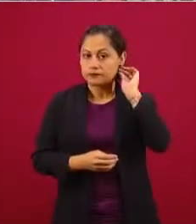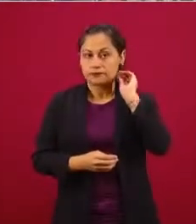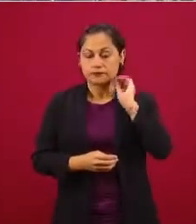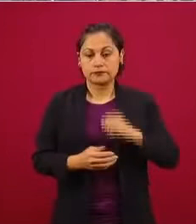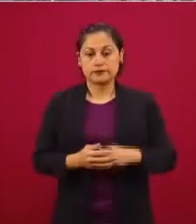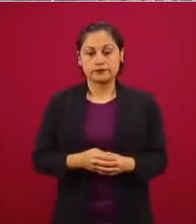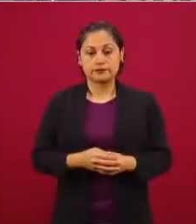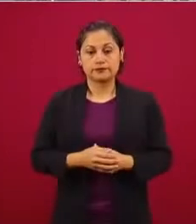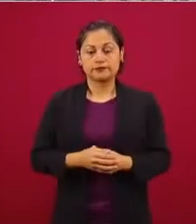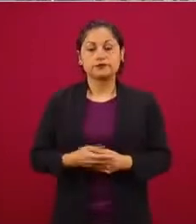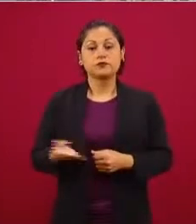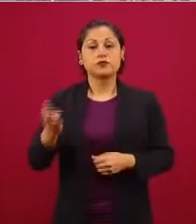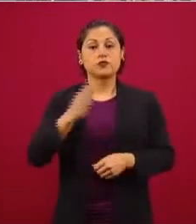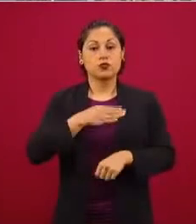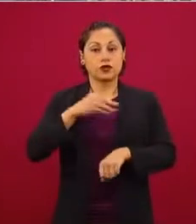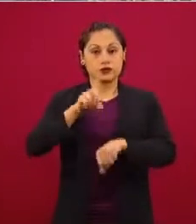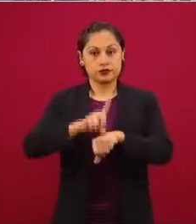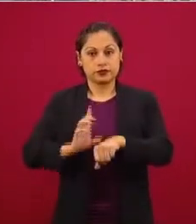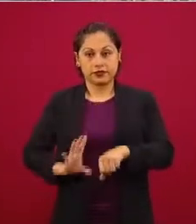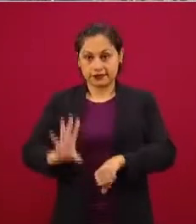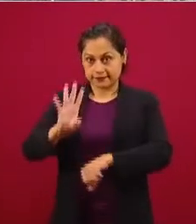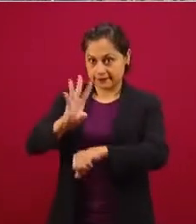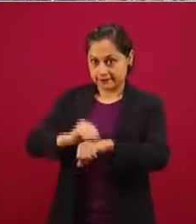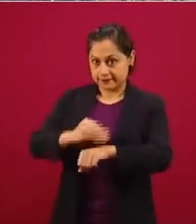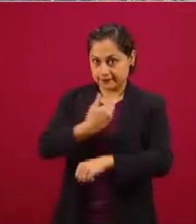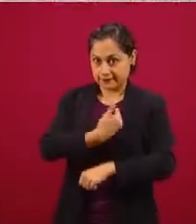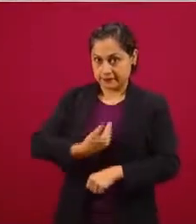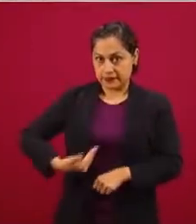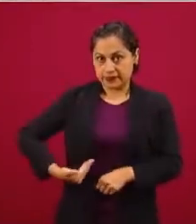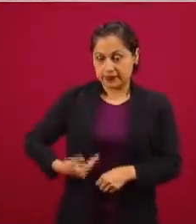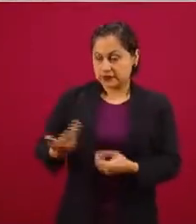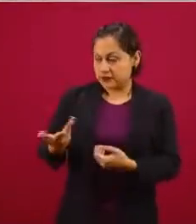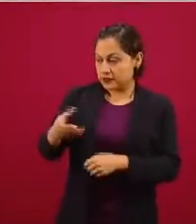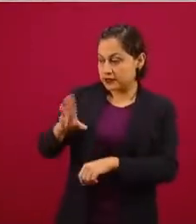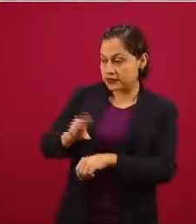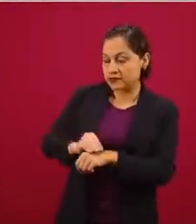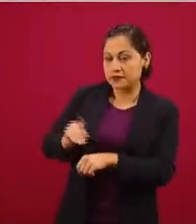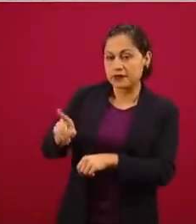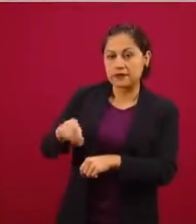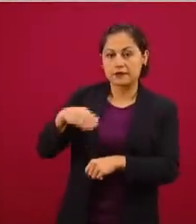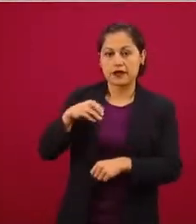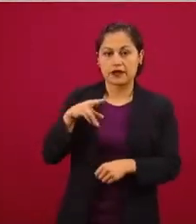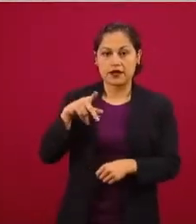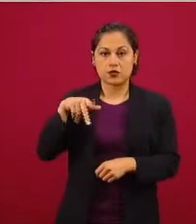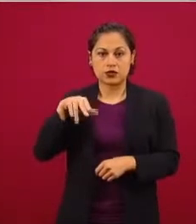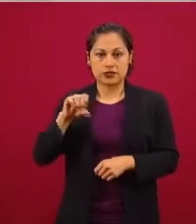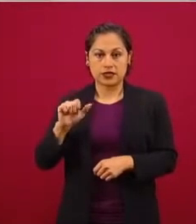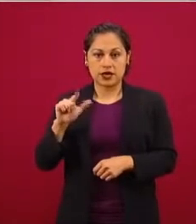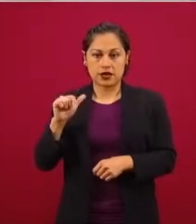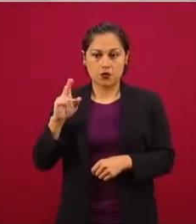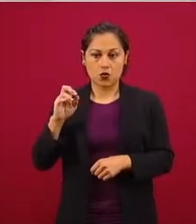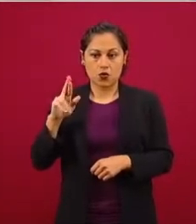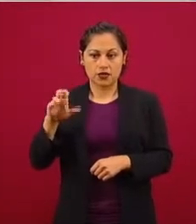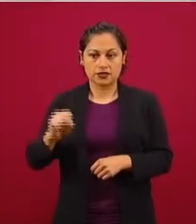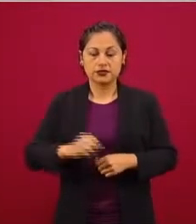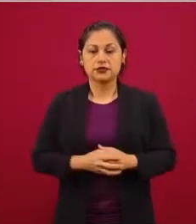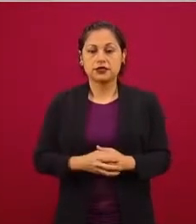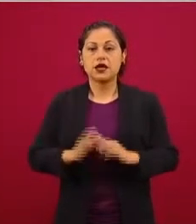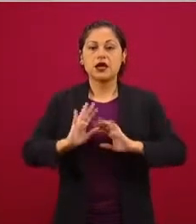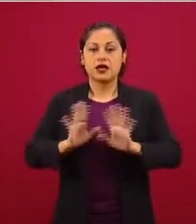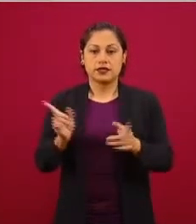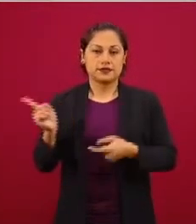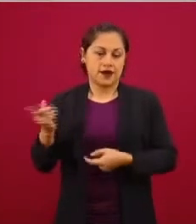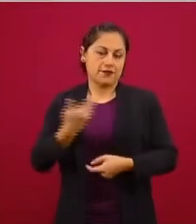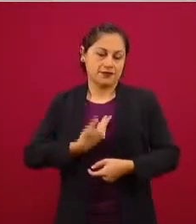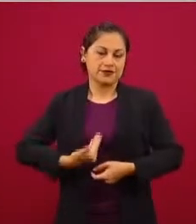Buenos días. Con el permiso del señor presidente y de la ingeniera María Luisa Alvores. Como ya lo expuso el licenciado Andrés